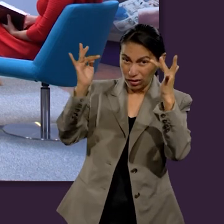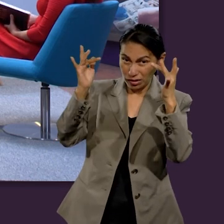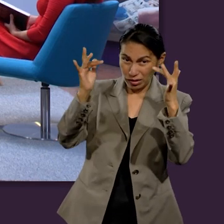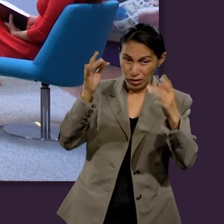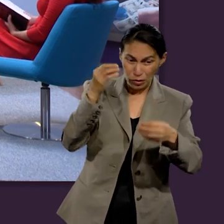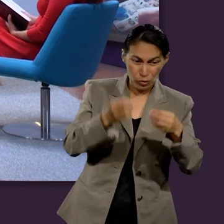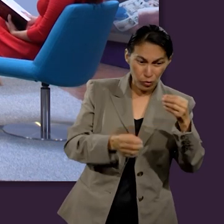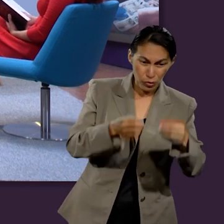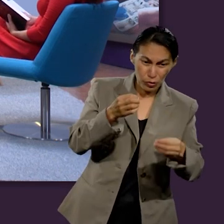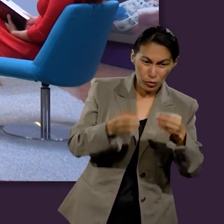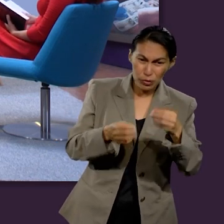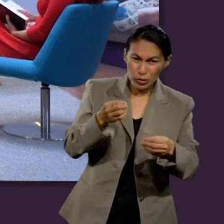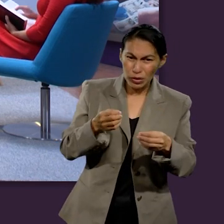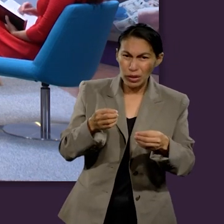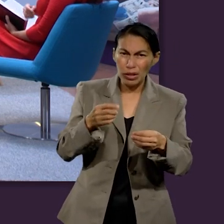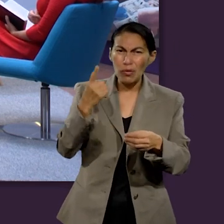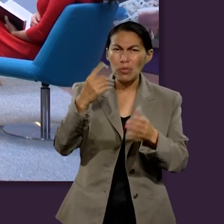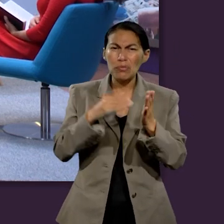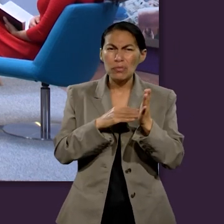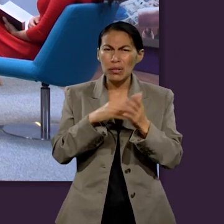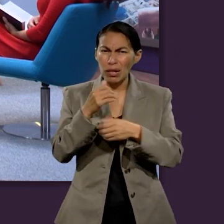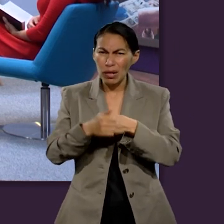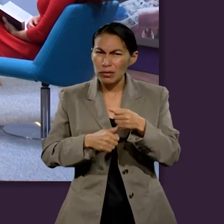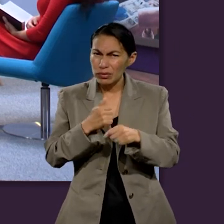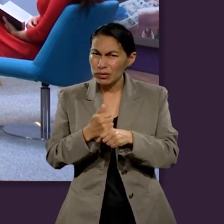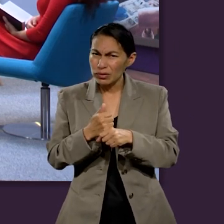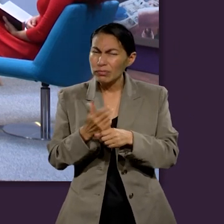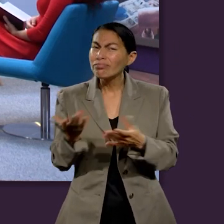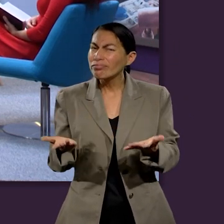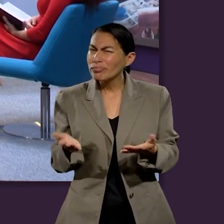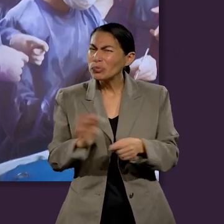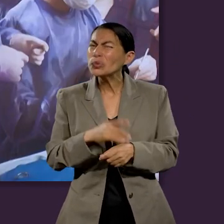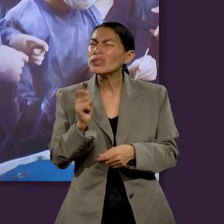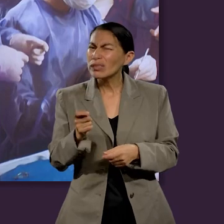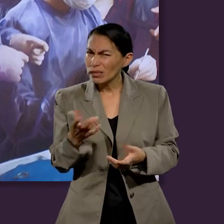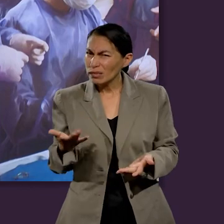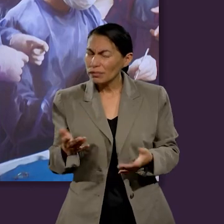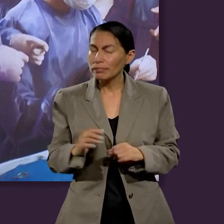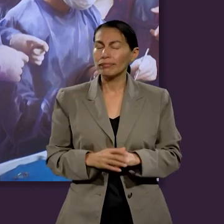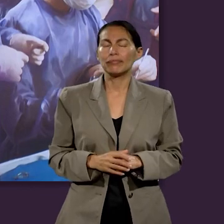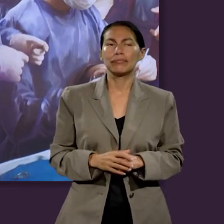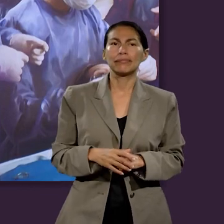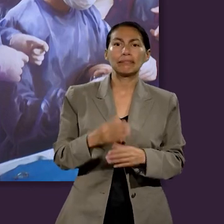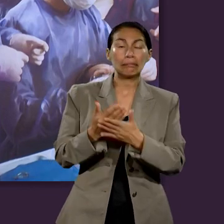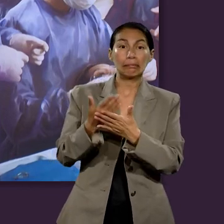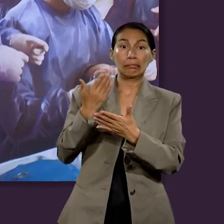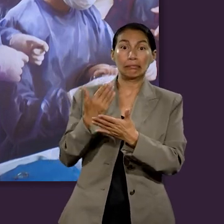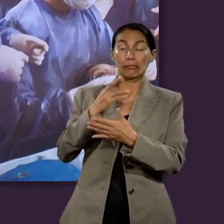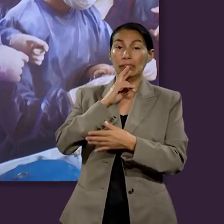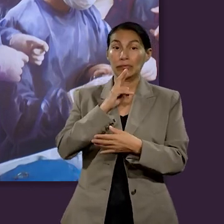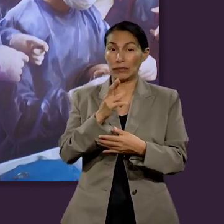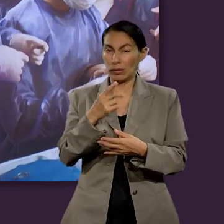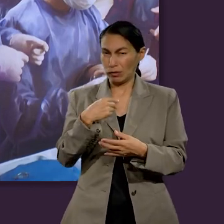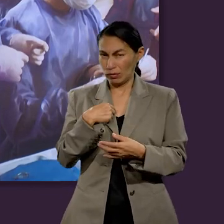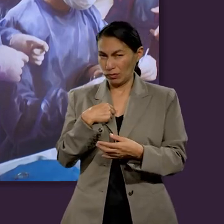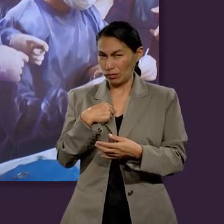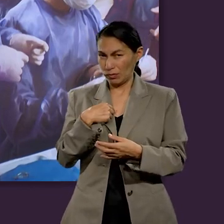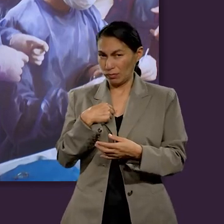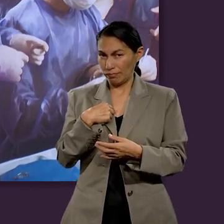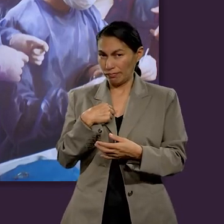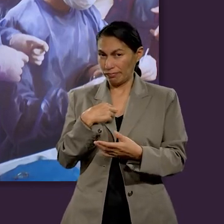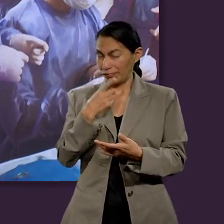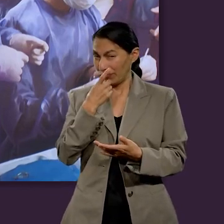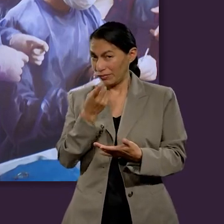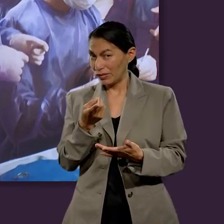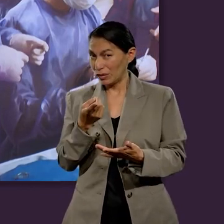deben participar de este juicio durante el milenio? Antes quizá de responder esa pregunta deberíamos plantearnos,